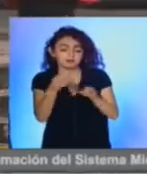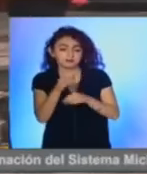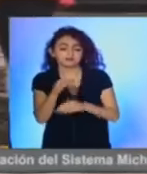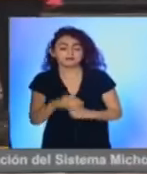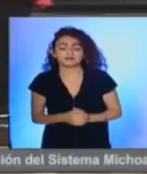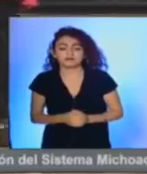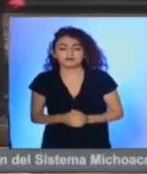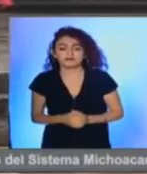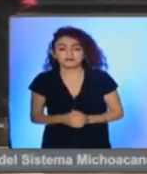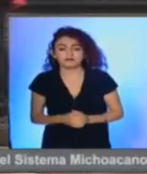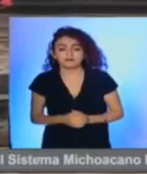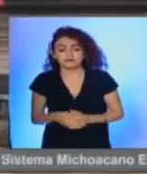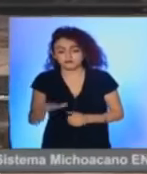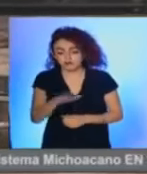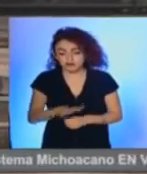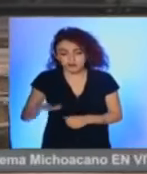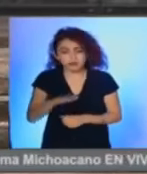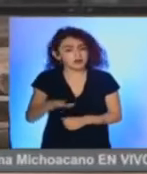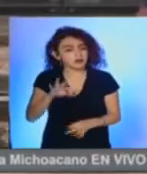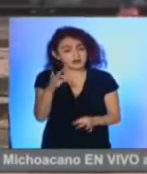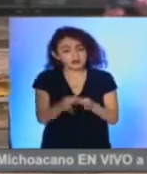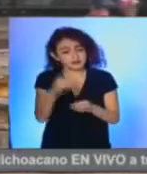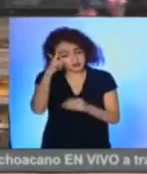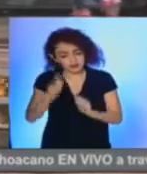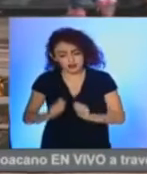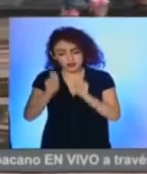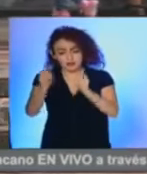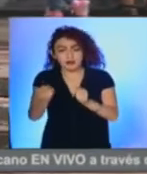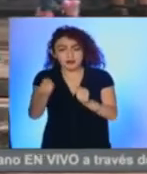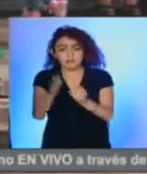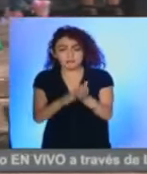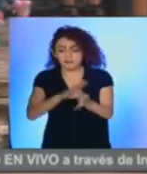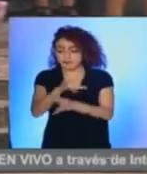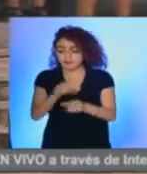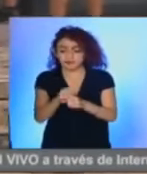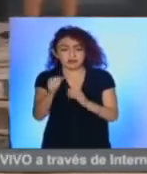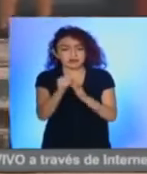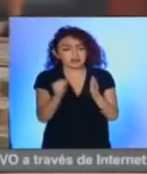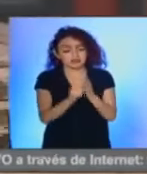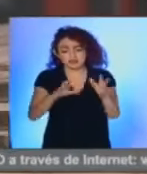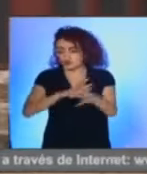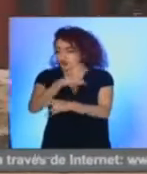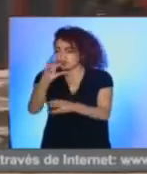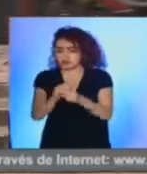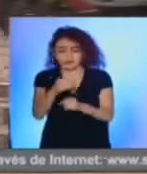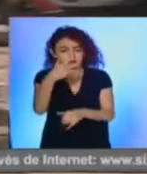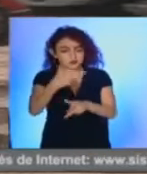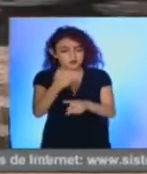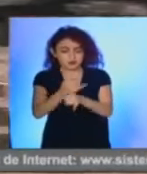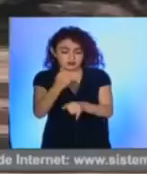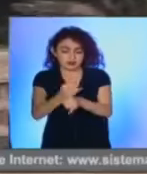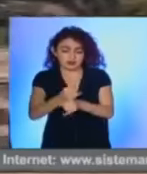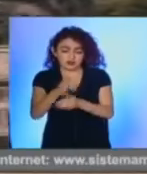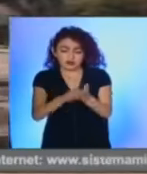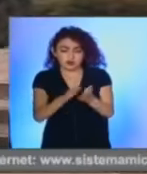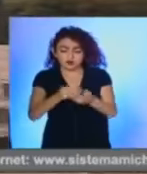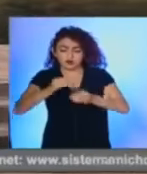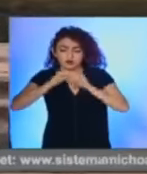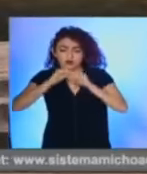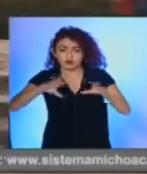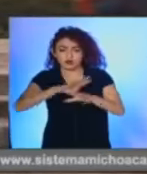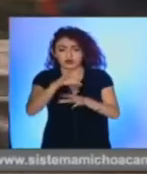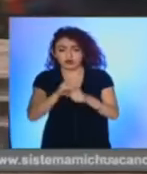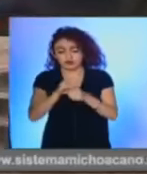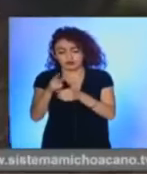Huergo Maurín manifestó que su área se encuentra lista para la entrega-recepción con un sistema completamente digital. Para ESM